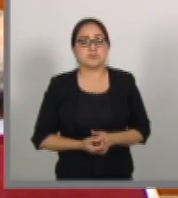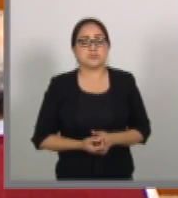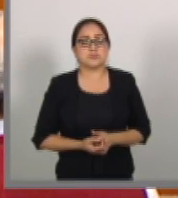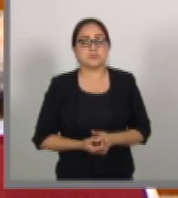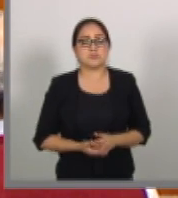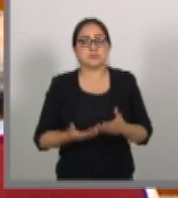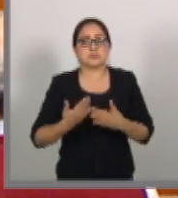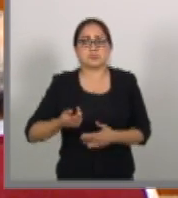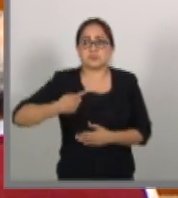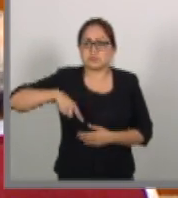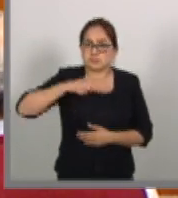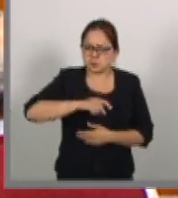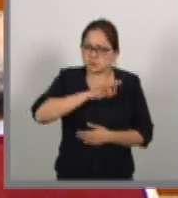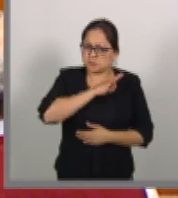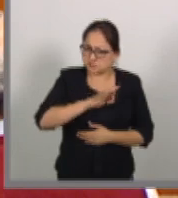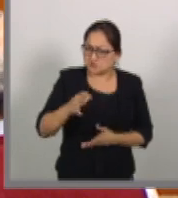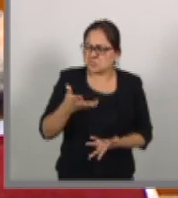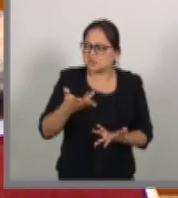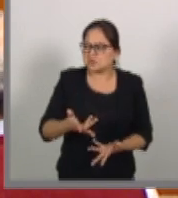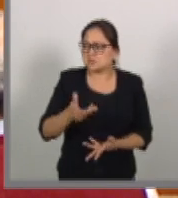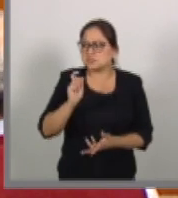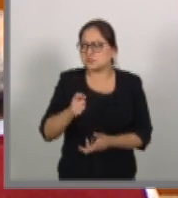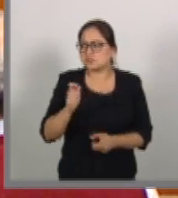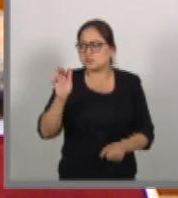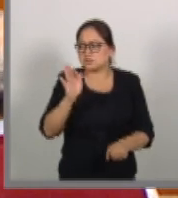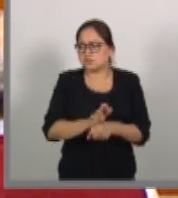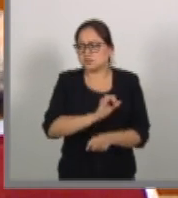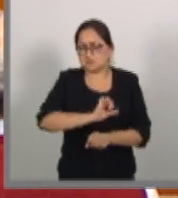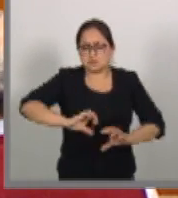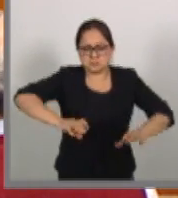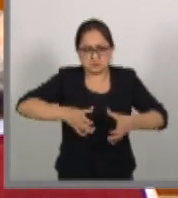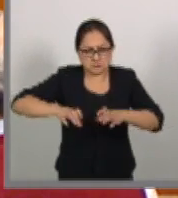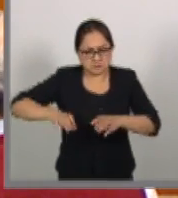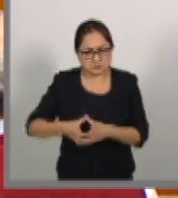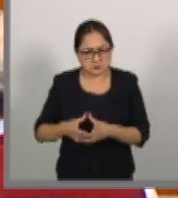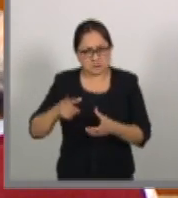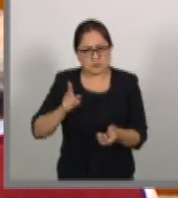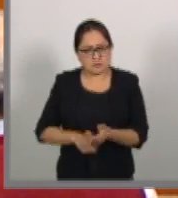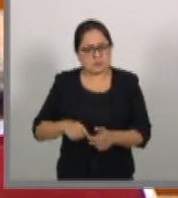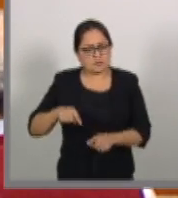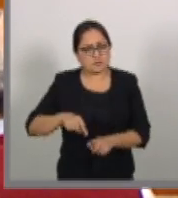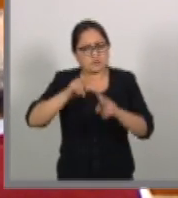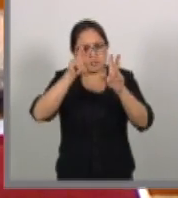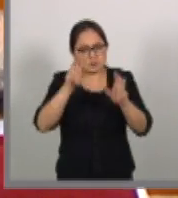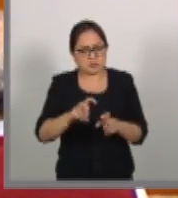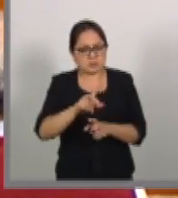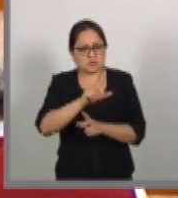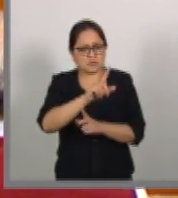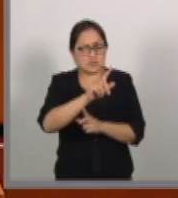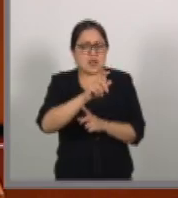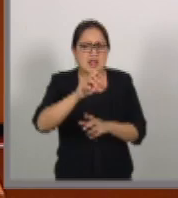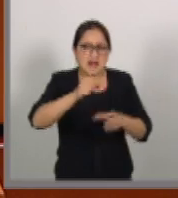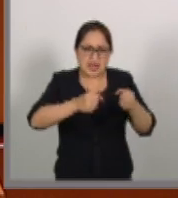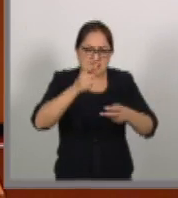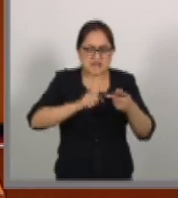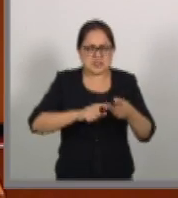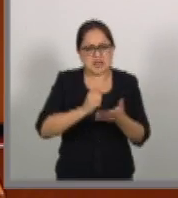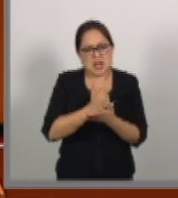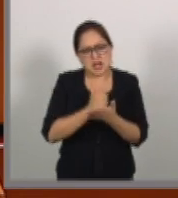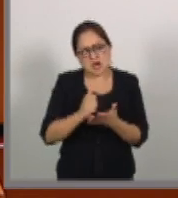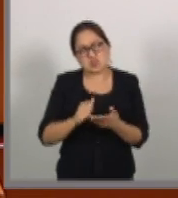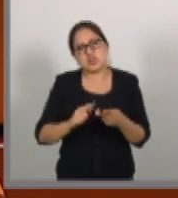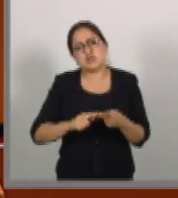hemos podido conseguir que se proteja a los sectores muy sensibles como son lácteos, arroz, café, plátano,